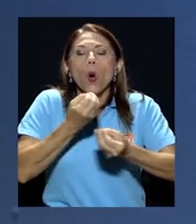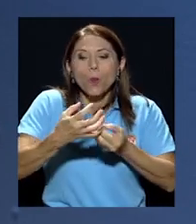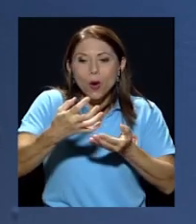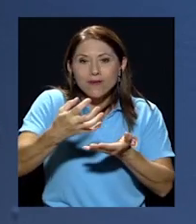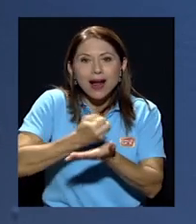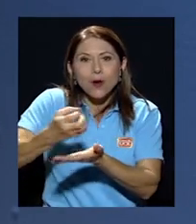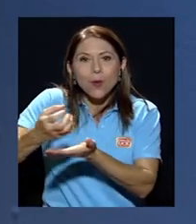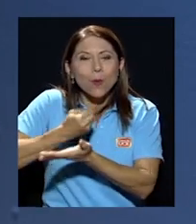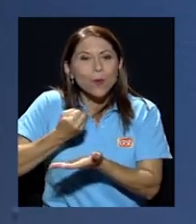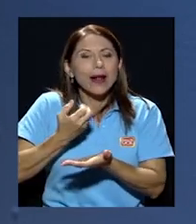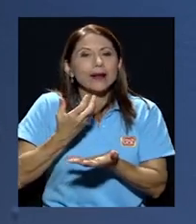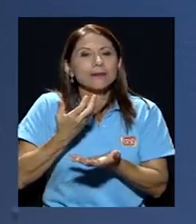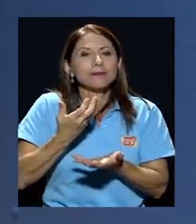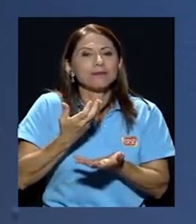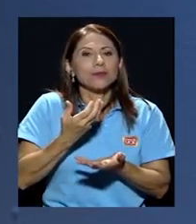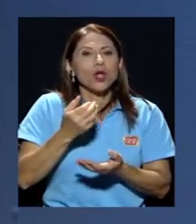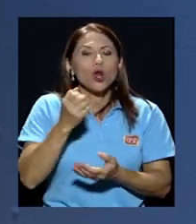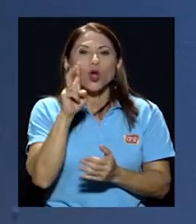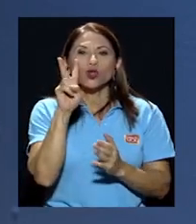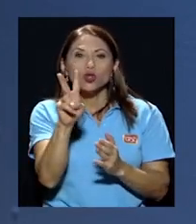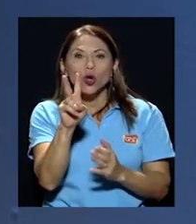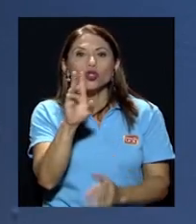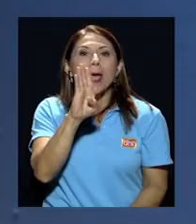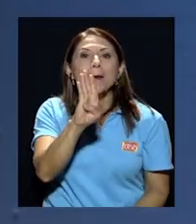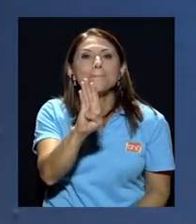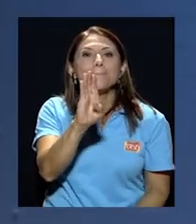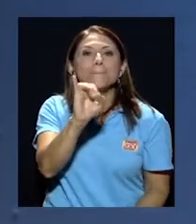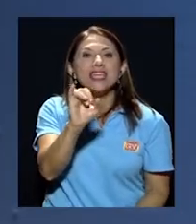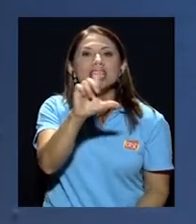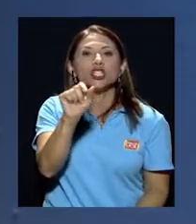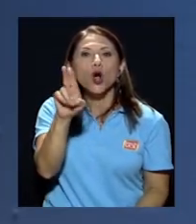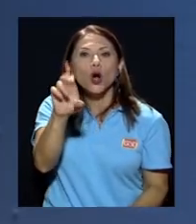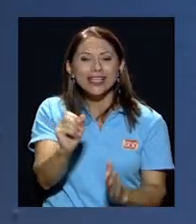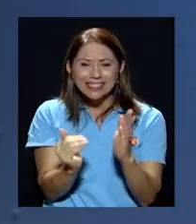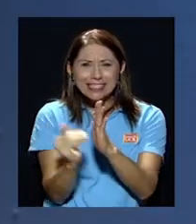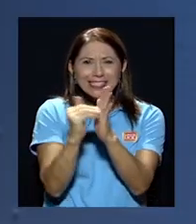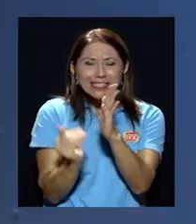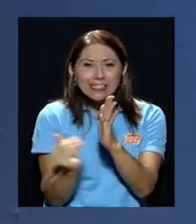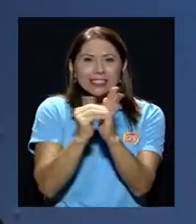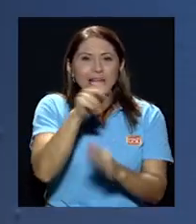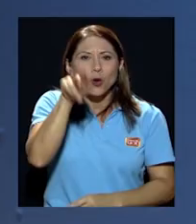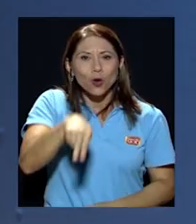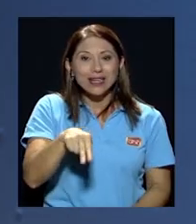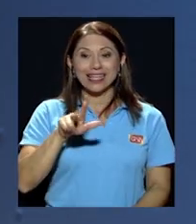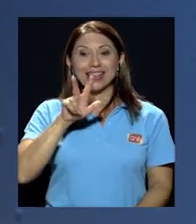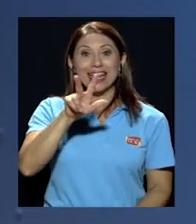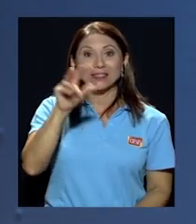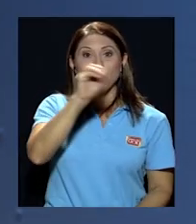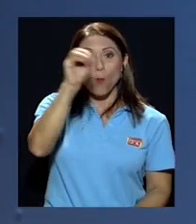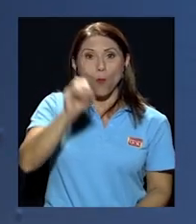hacerse para cobrarle los dos billones de colones o sea ese 3% del PIB